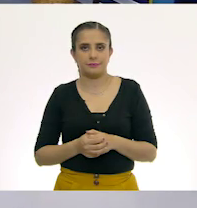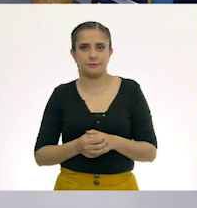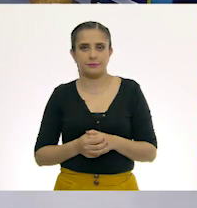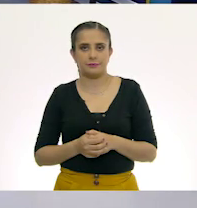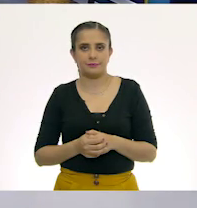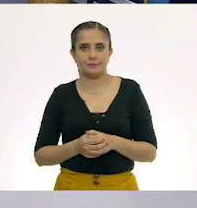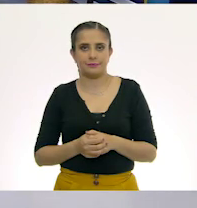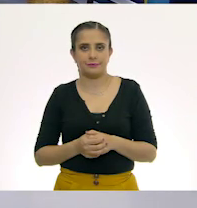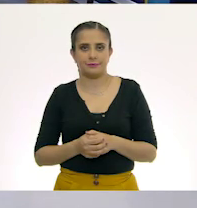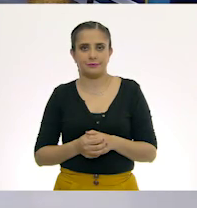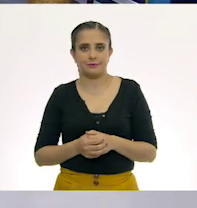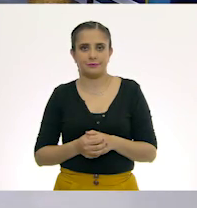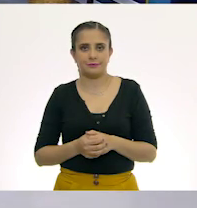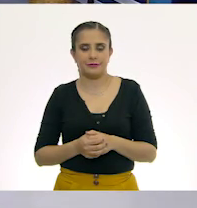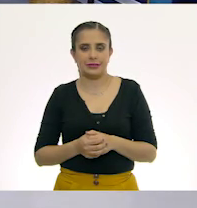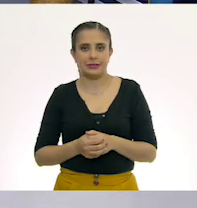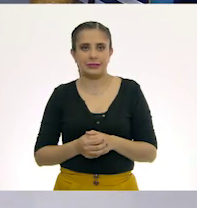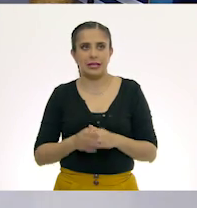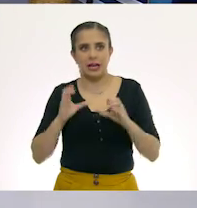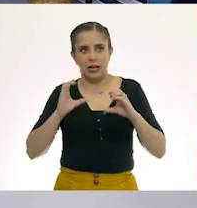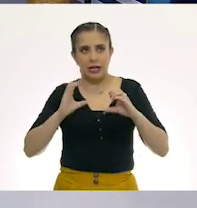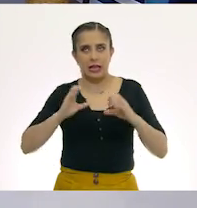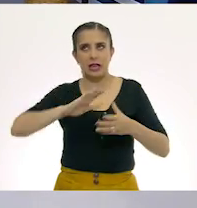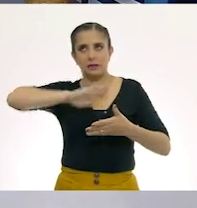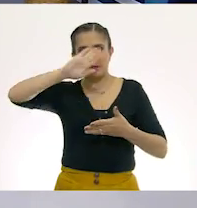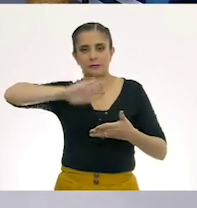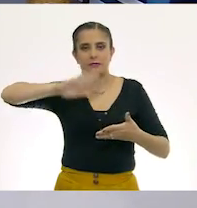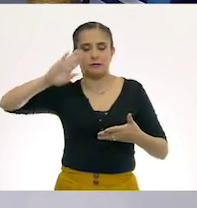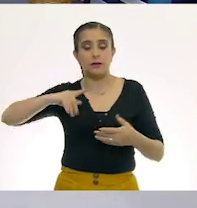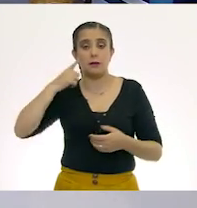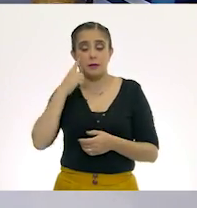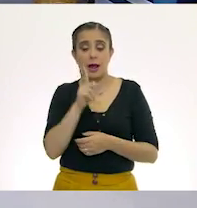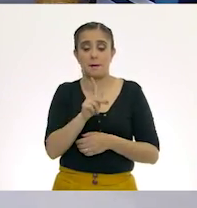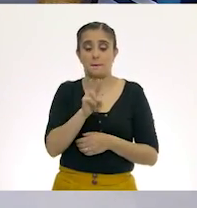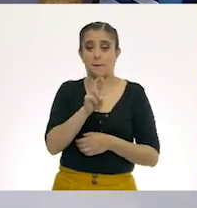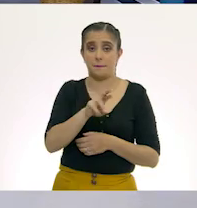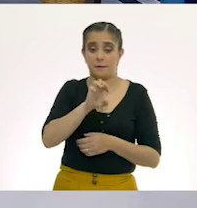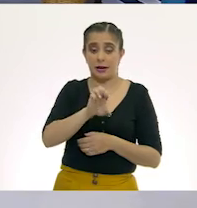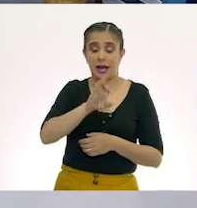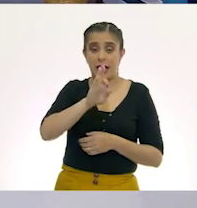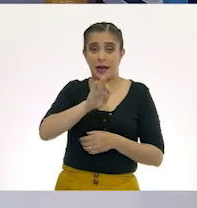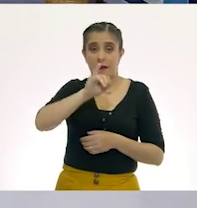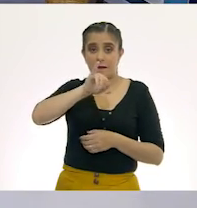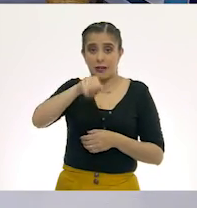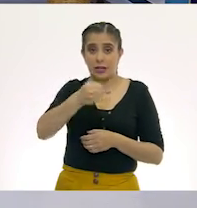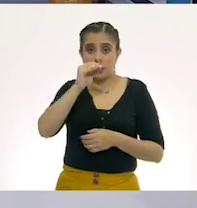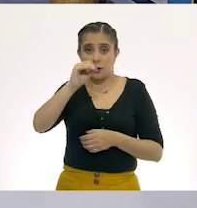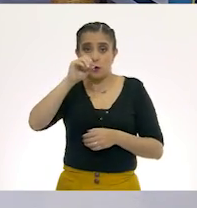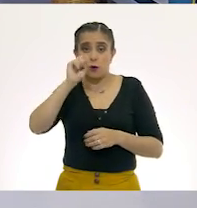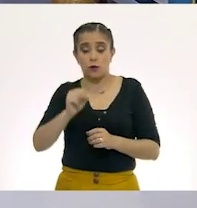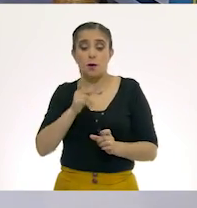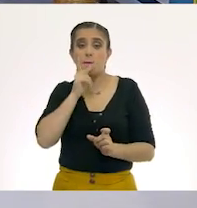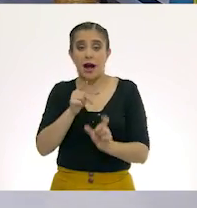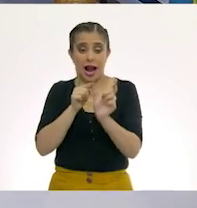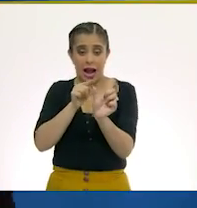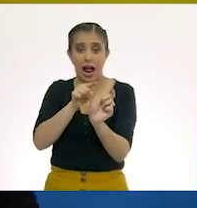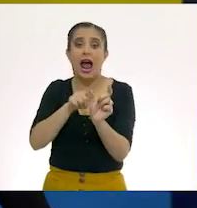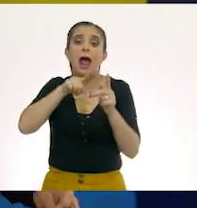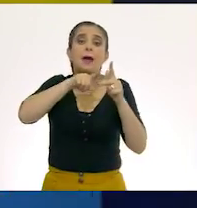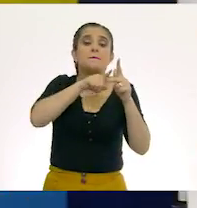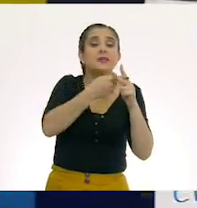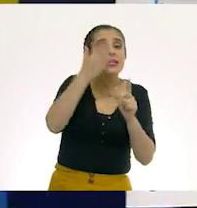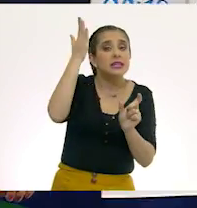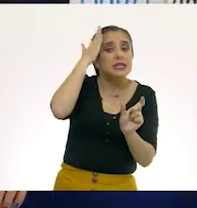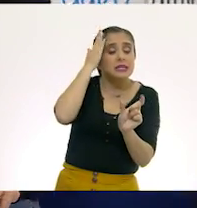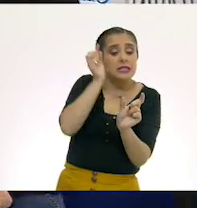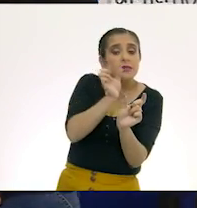Sin que se mueva. Sí. Que los prefijos se encuentran antes, ¿no es así? Sí, antes.